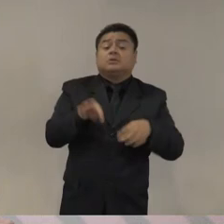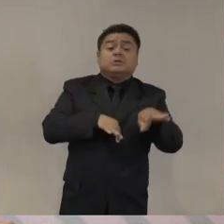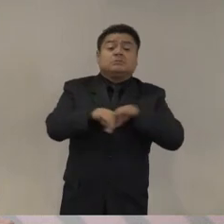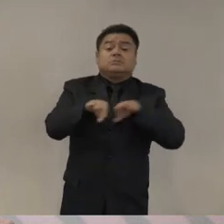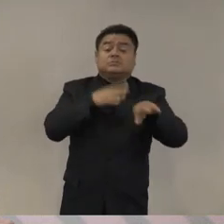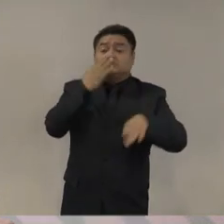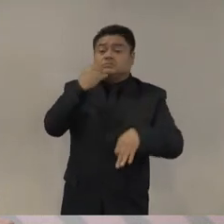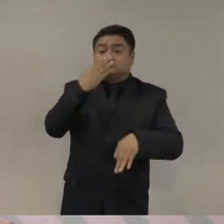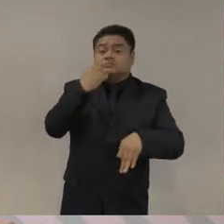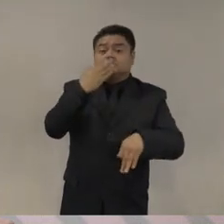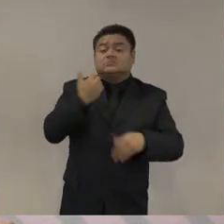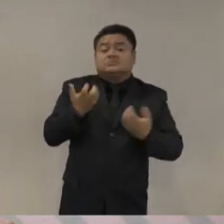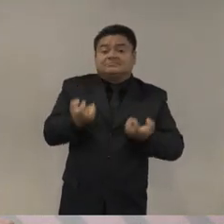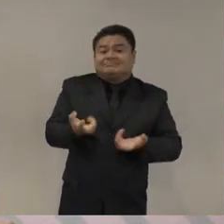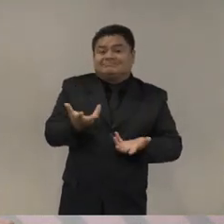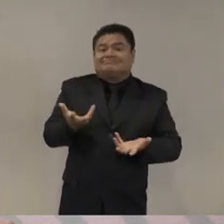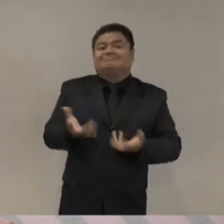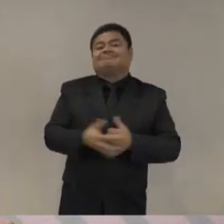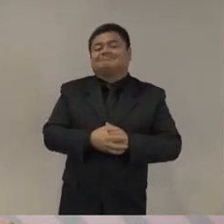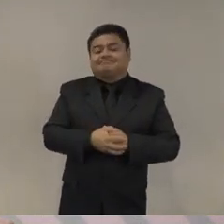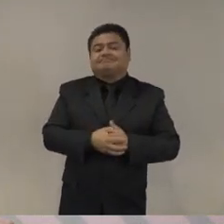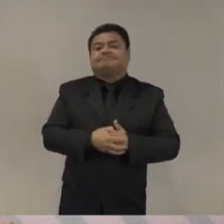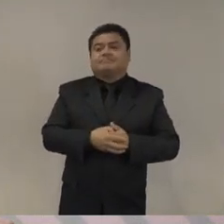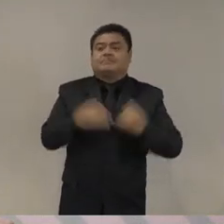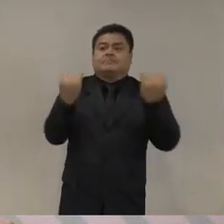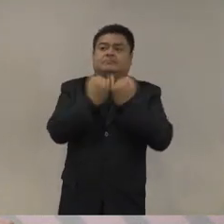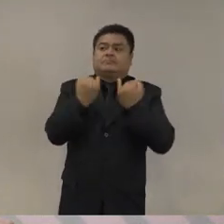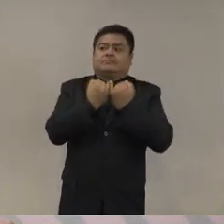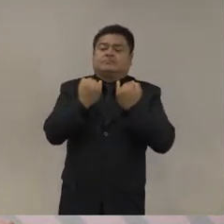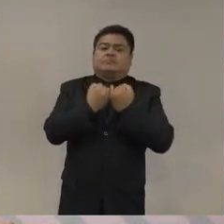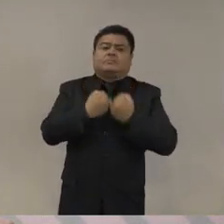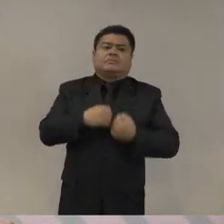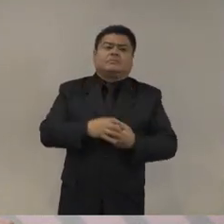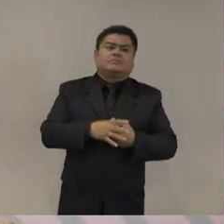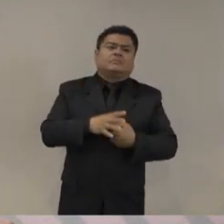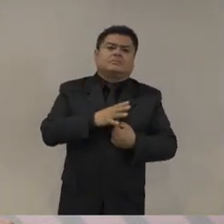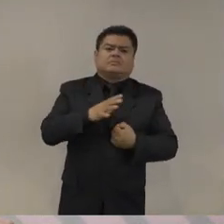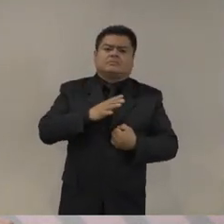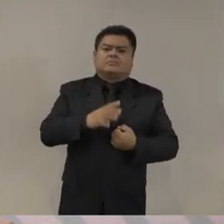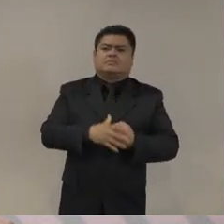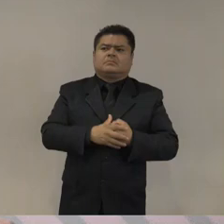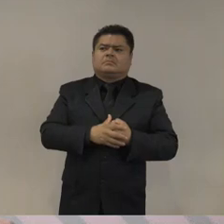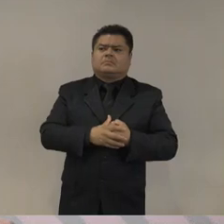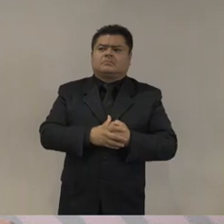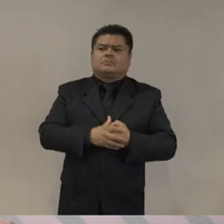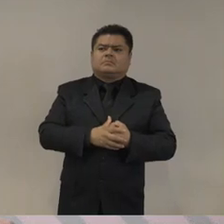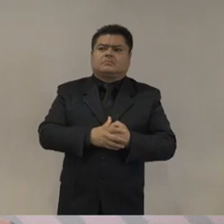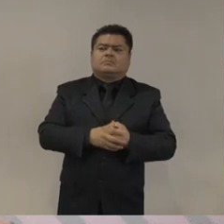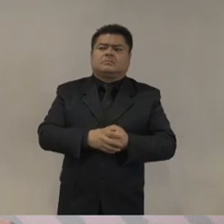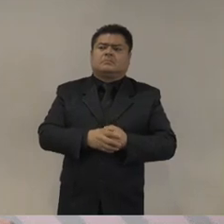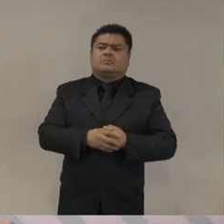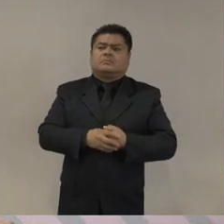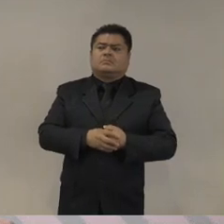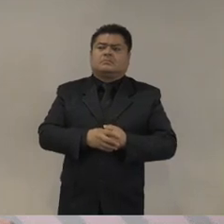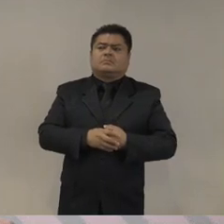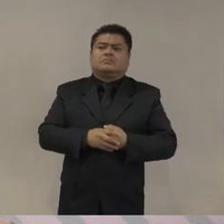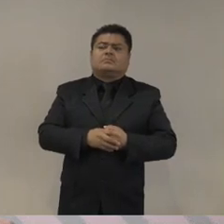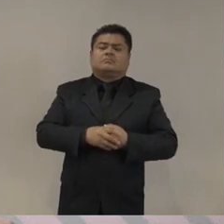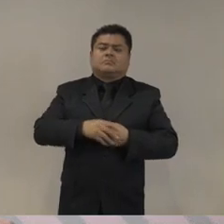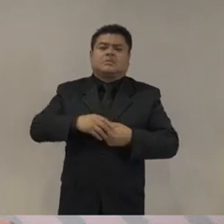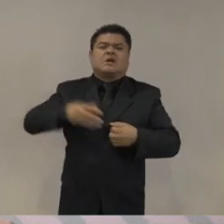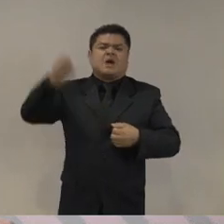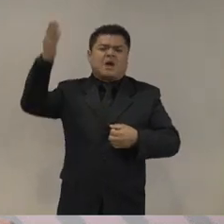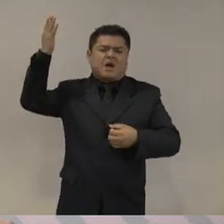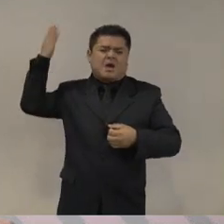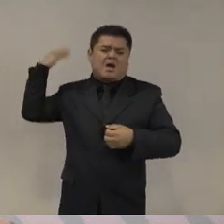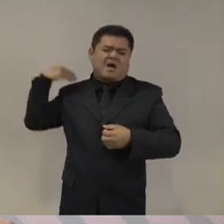para esta nueva economía y también hubo una sacudida se rompió el status quo el status quo que predominó durante